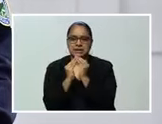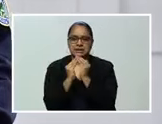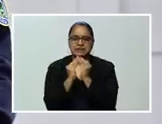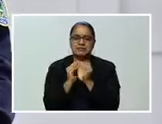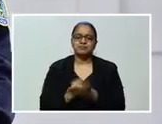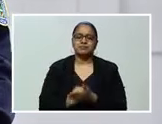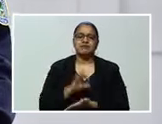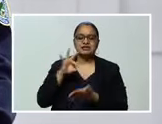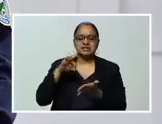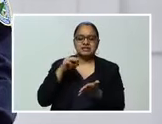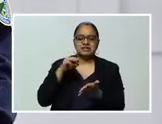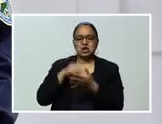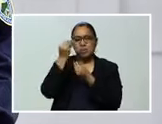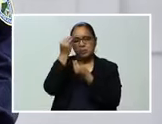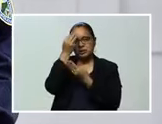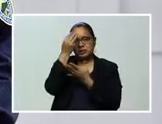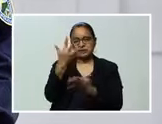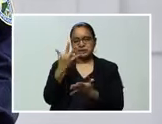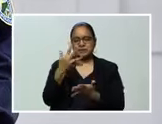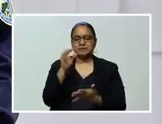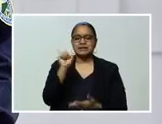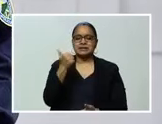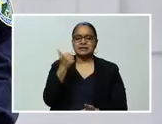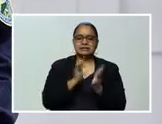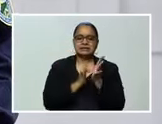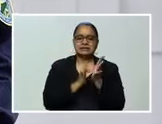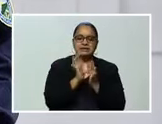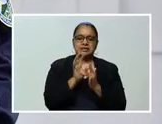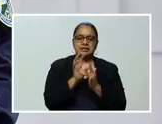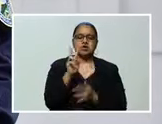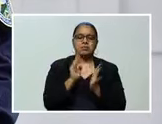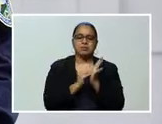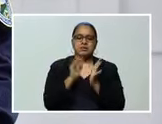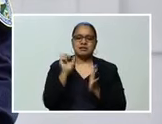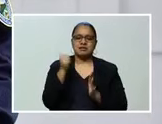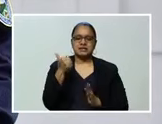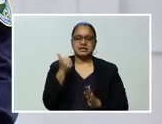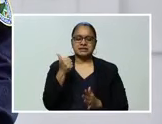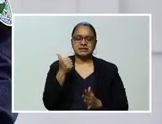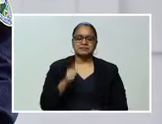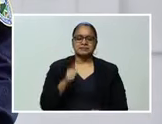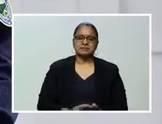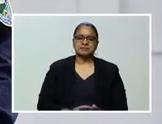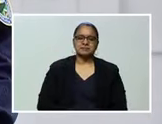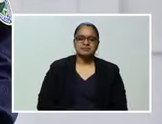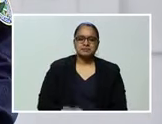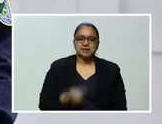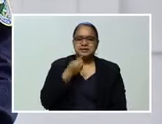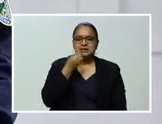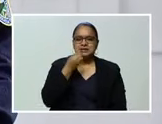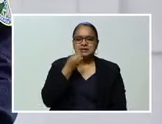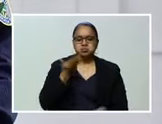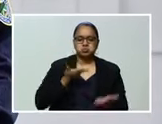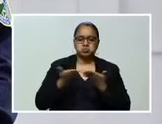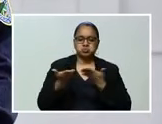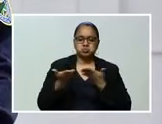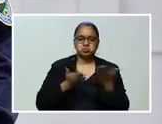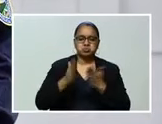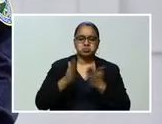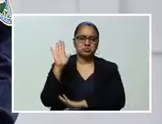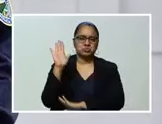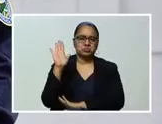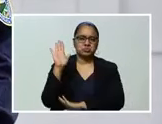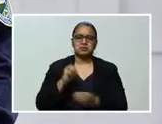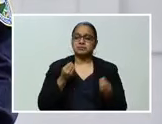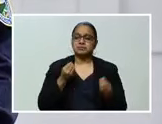locotal Francisco Morazán, 10 de abril del 2020 Nuestro compromiso, servir y proteger Con ustedes